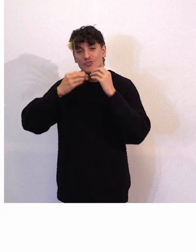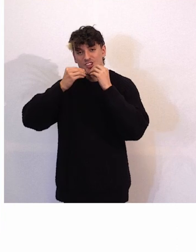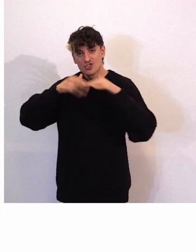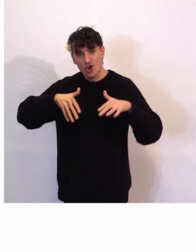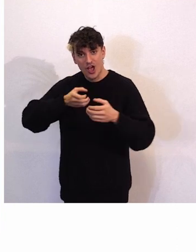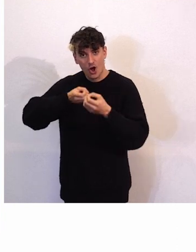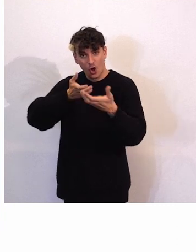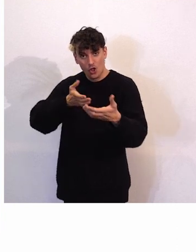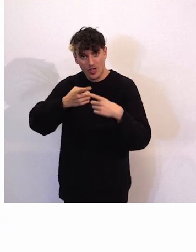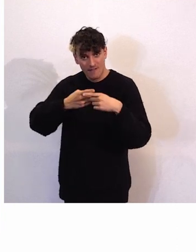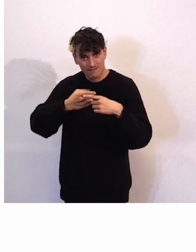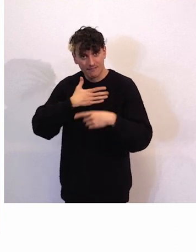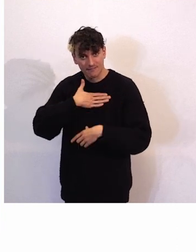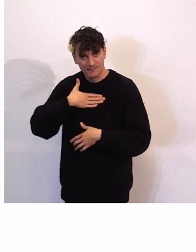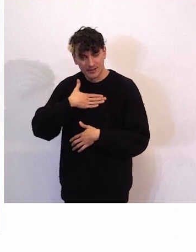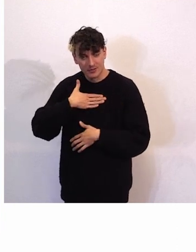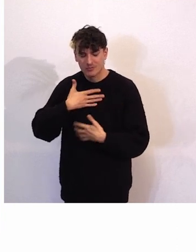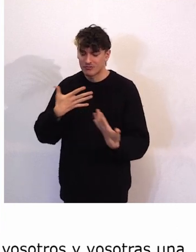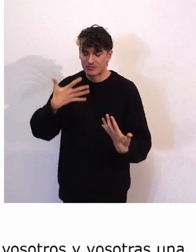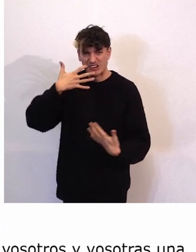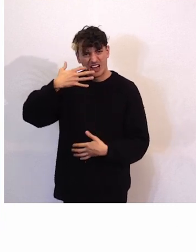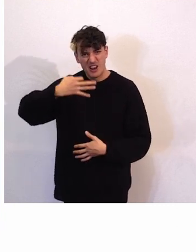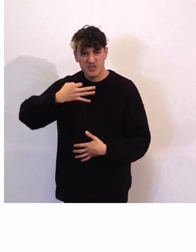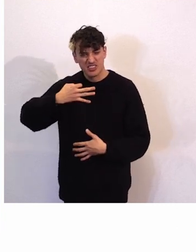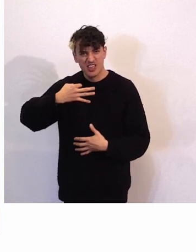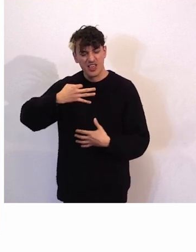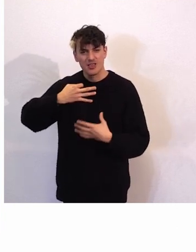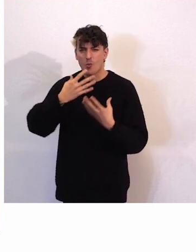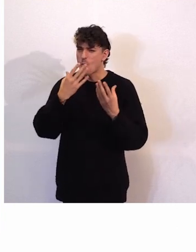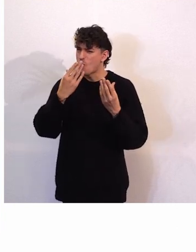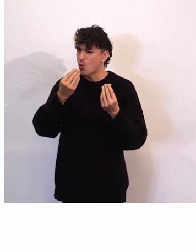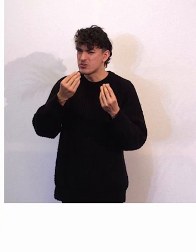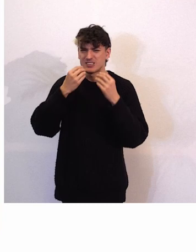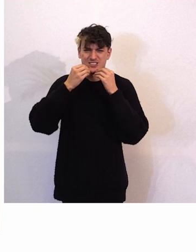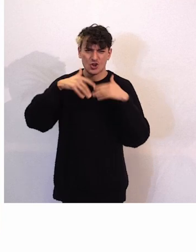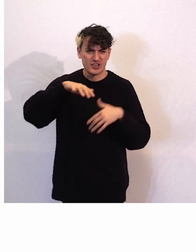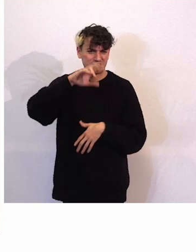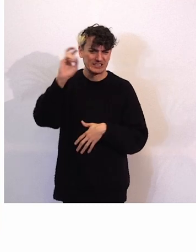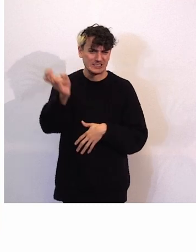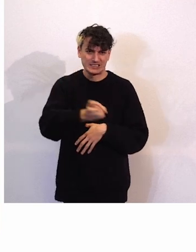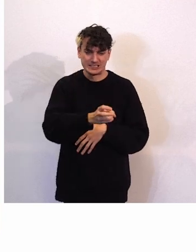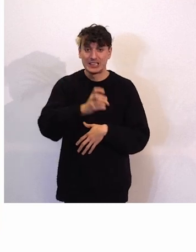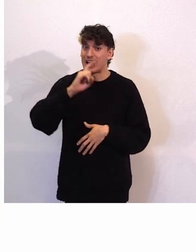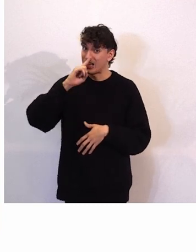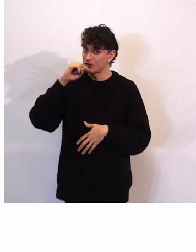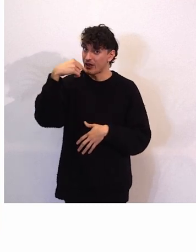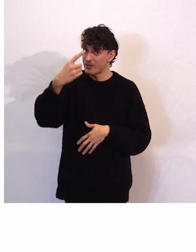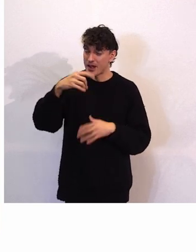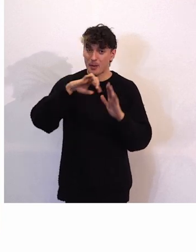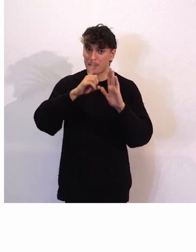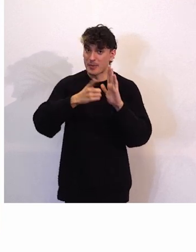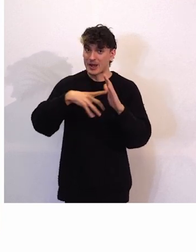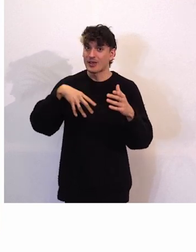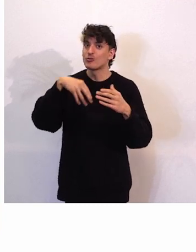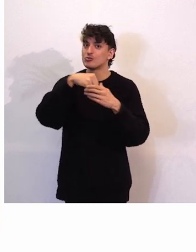Bueno, realmente son muchas historias. El año que viene Plena Inclusión cumple